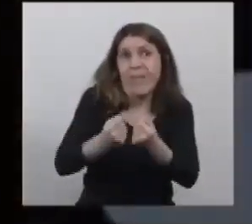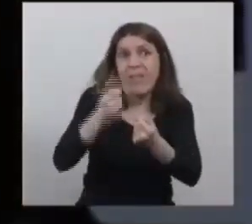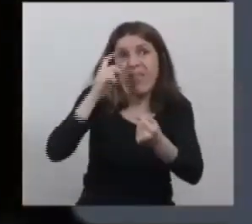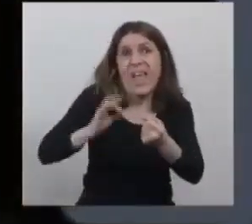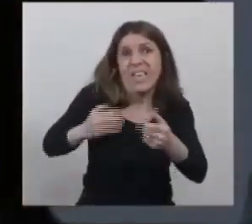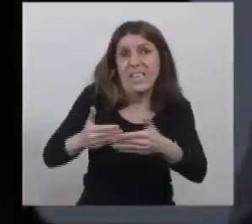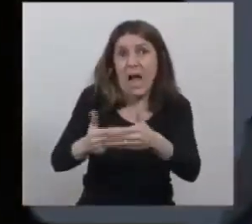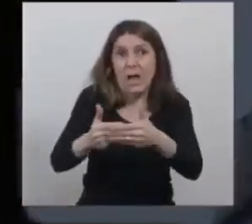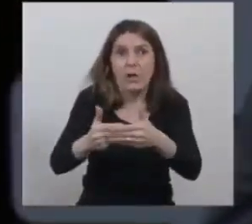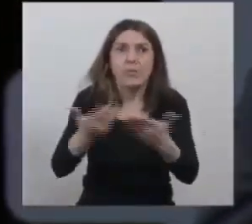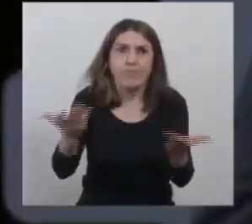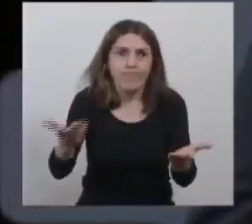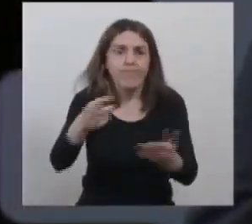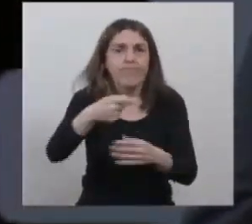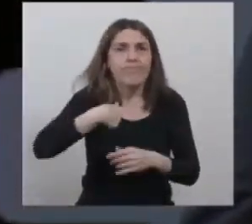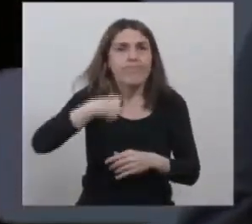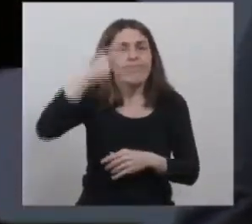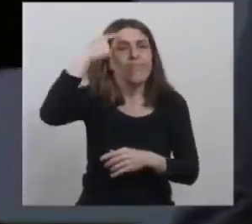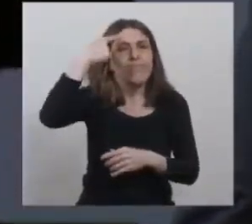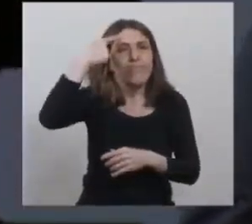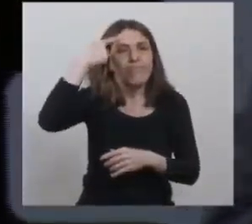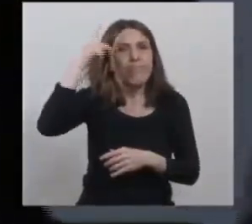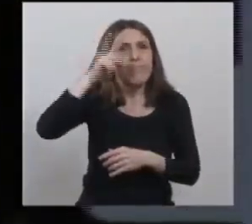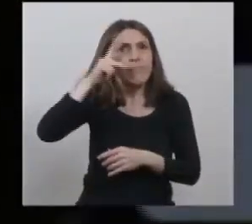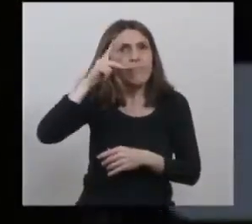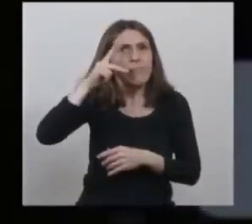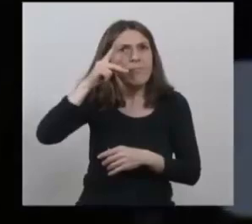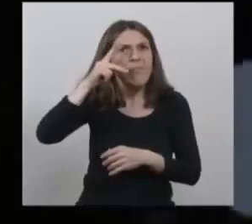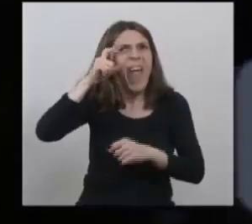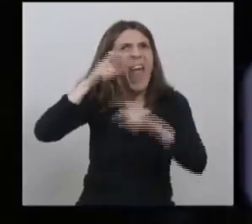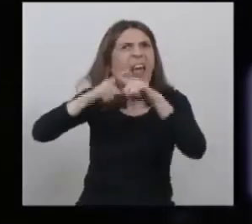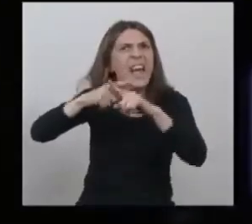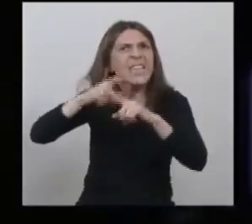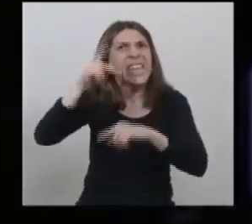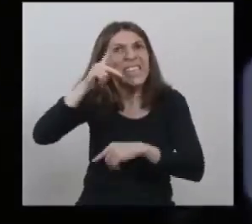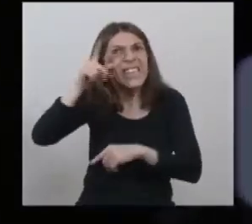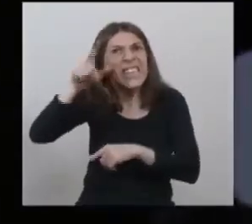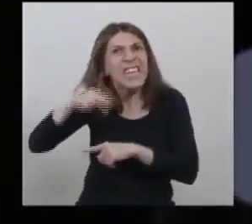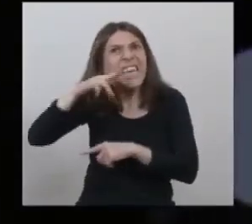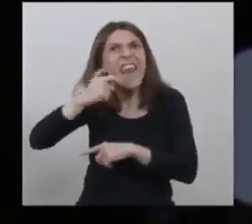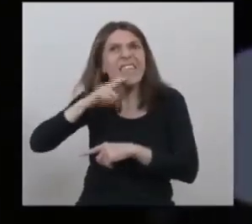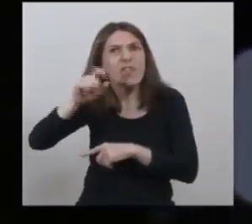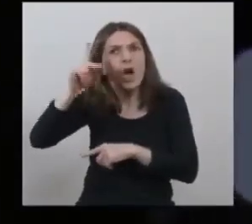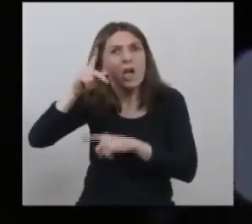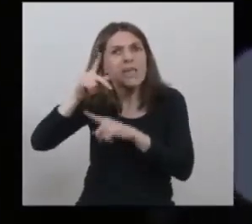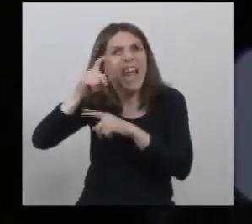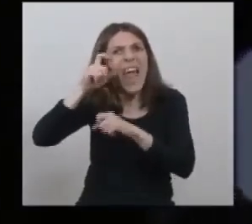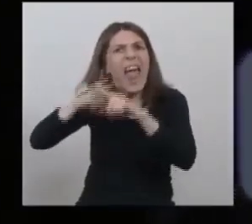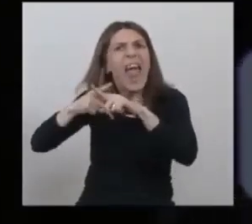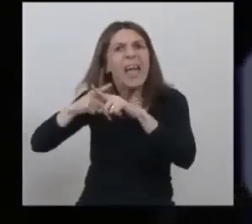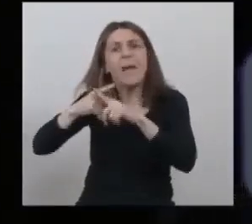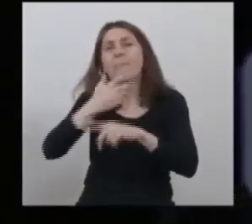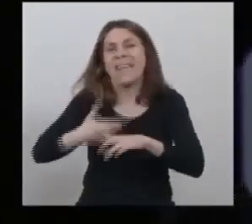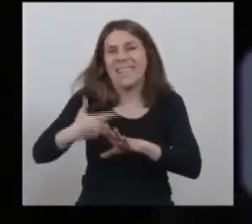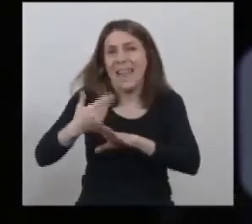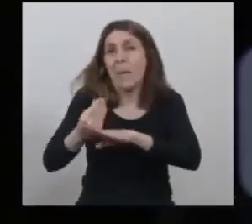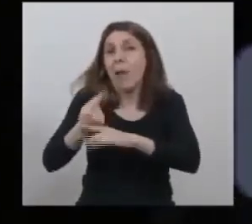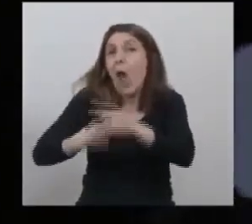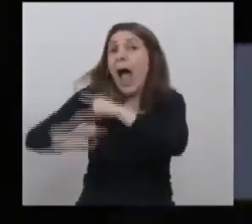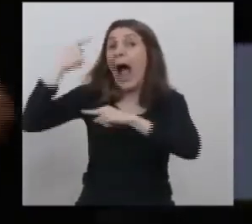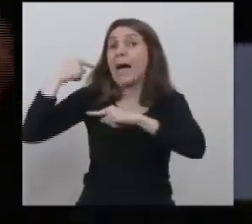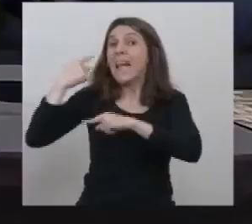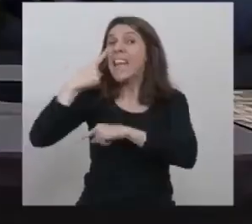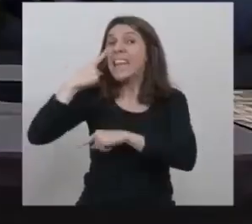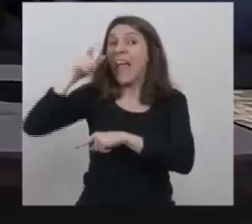Y pensaba en el Néstor Kirchner intendente, ¿no? Porque Néstor antes de ser presidente y gobernador fue intendente y